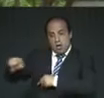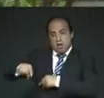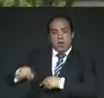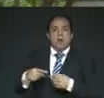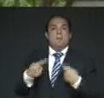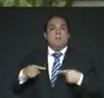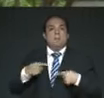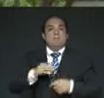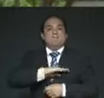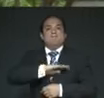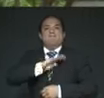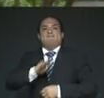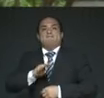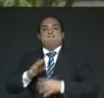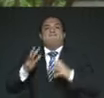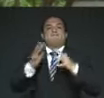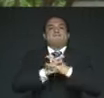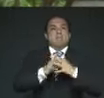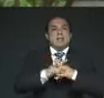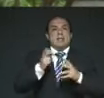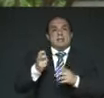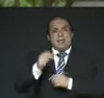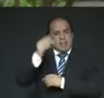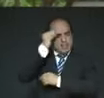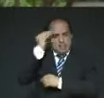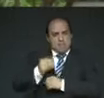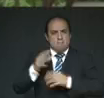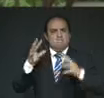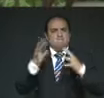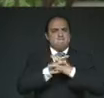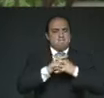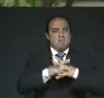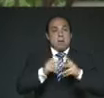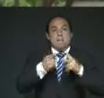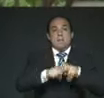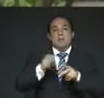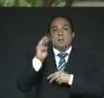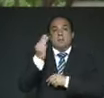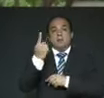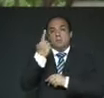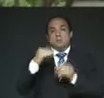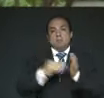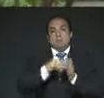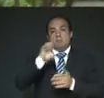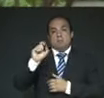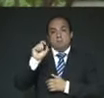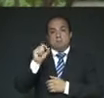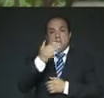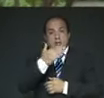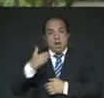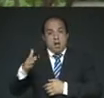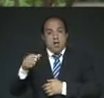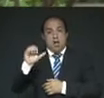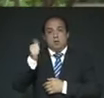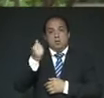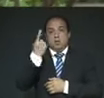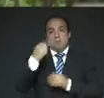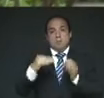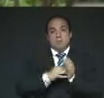anónimas del combate, de esa atroz guerra que duró de mayo de 1520 hasta agosto de